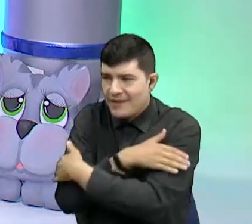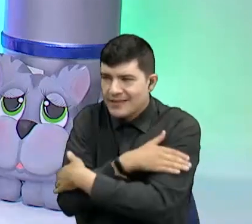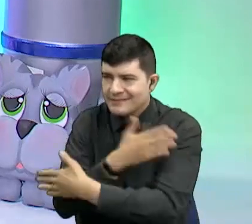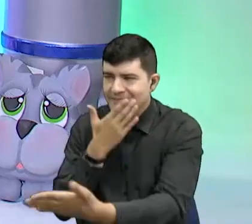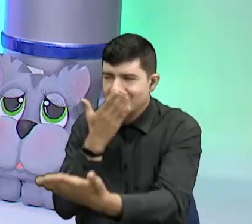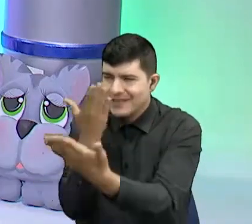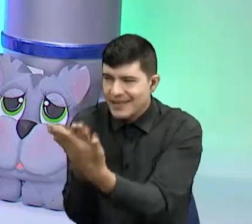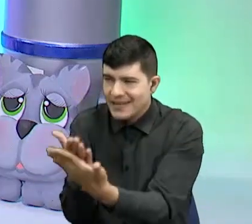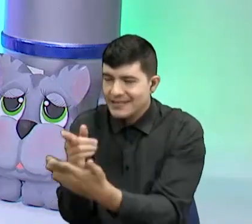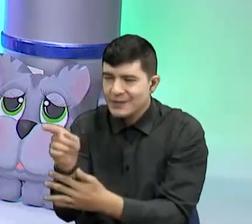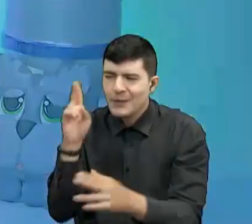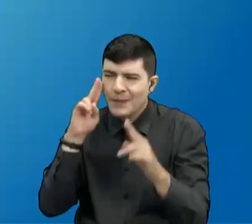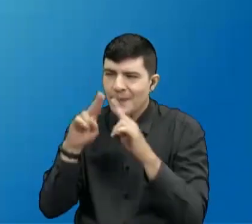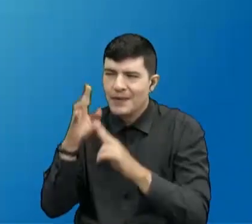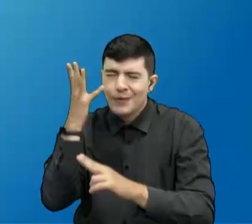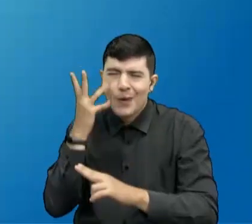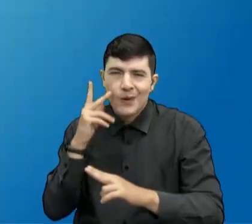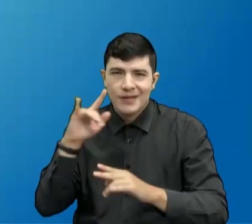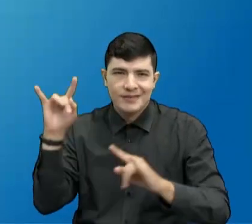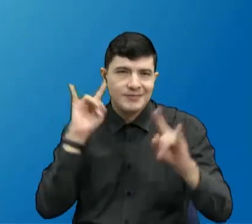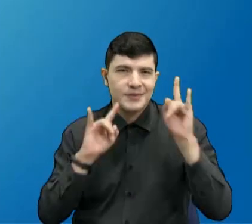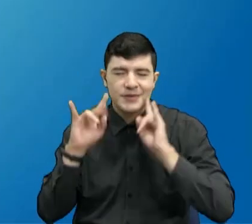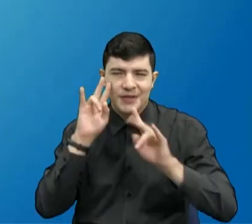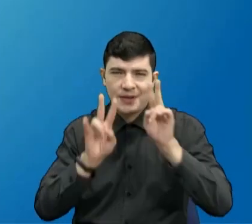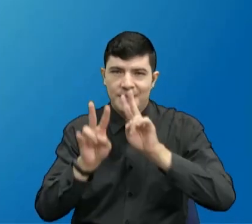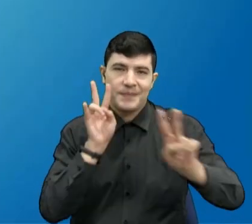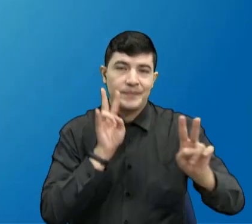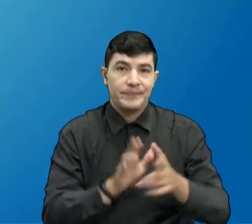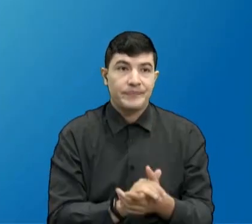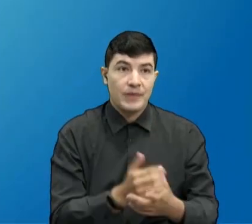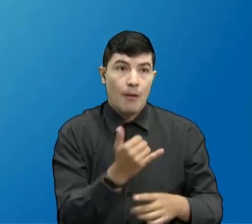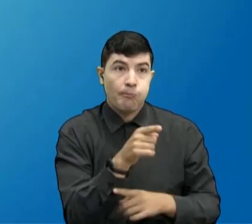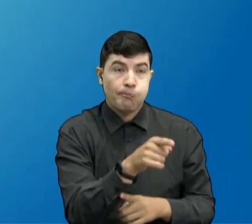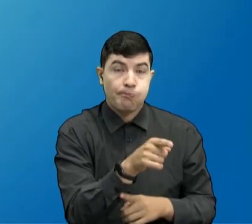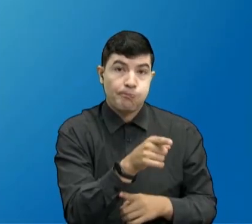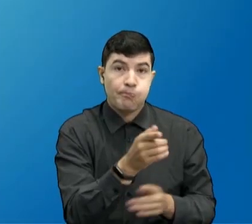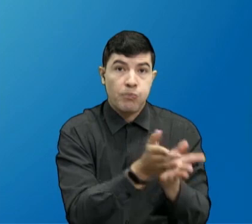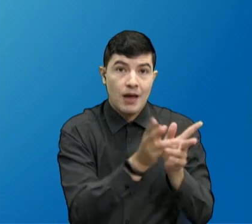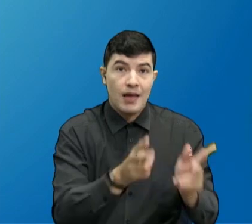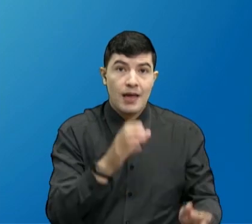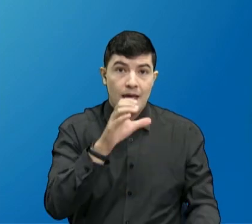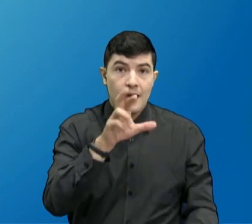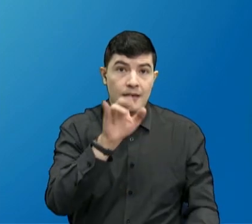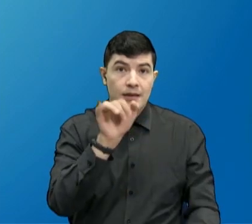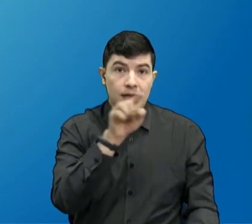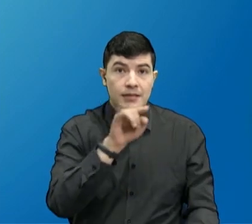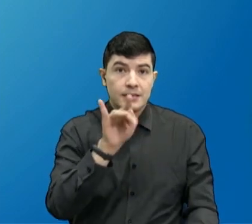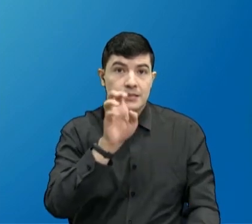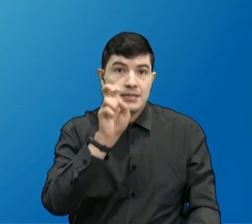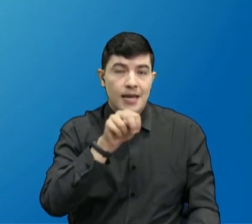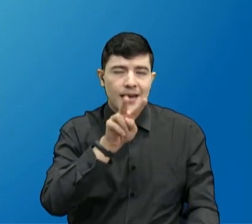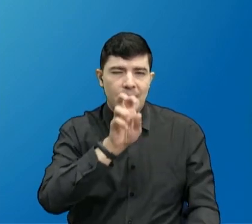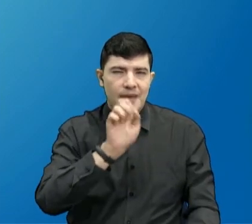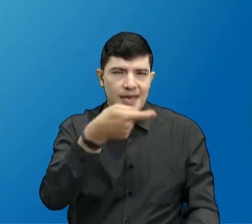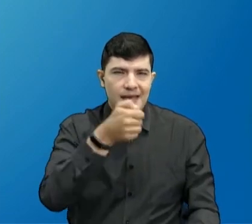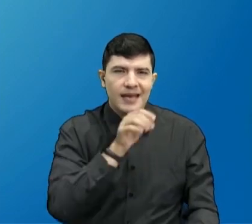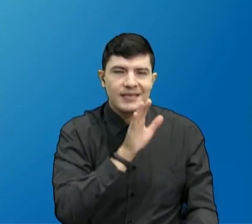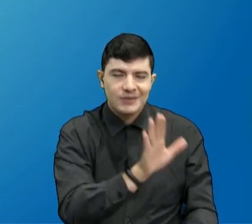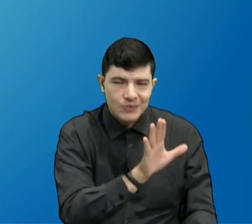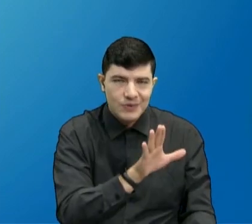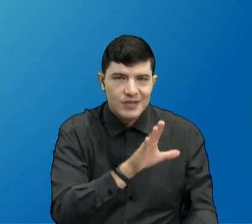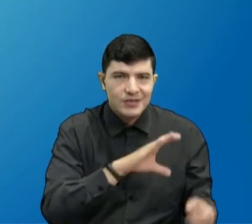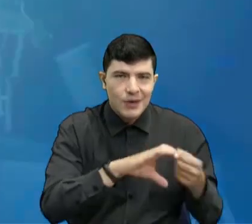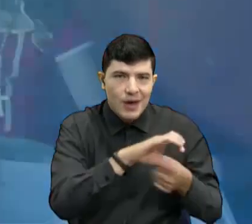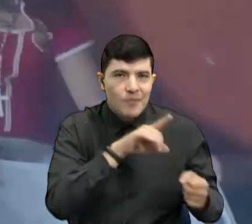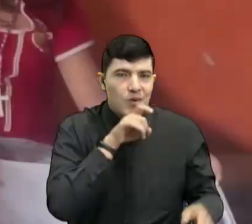escucharnos todos los días. Tengo por acá a Cristian Vega, desde Florida Blanca. Mire, hincha del Atlético